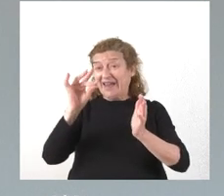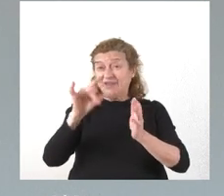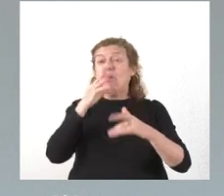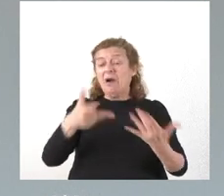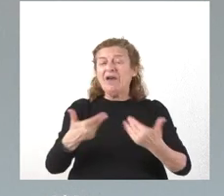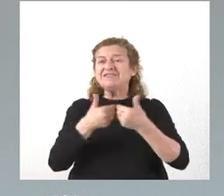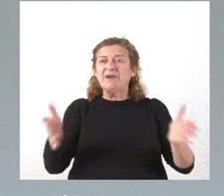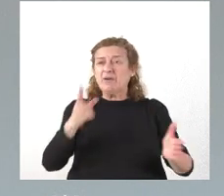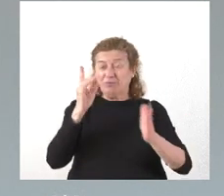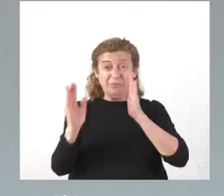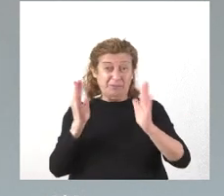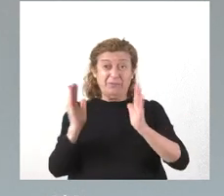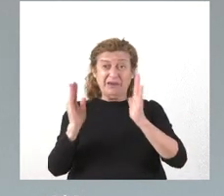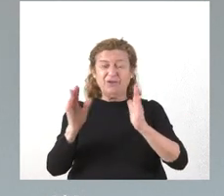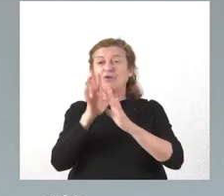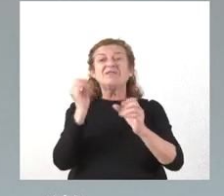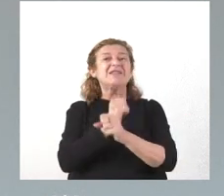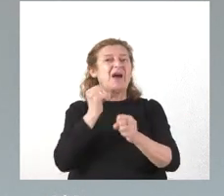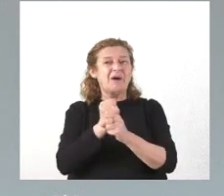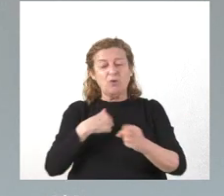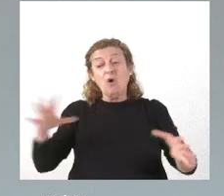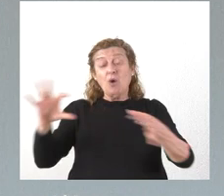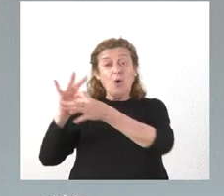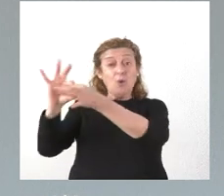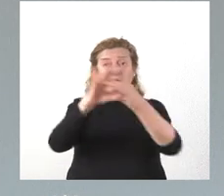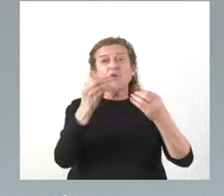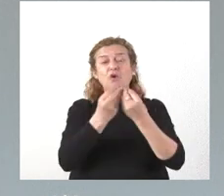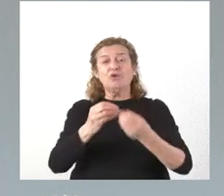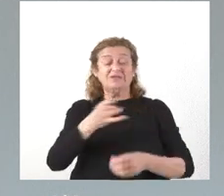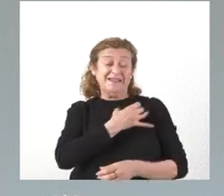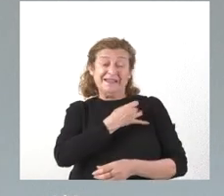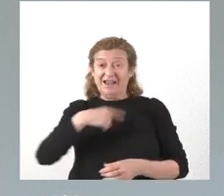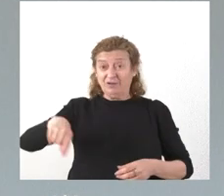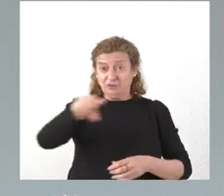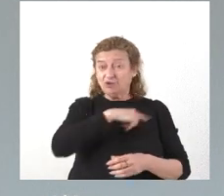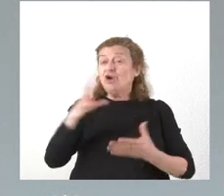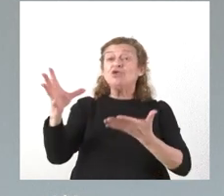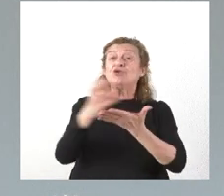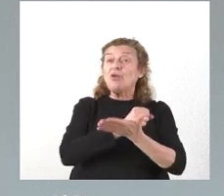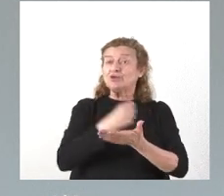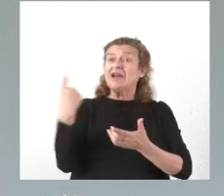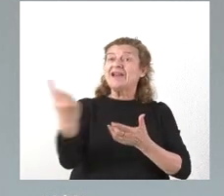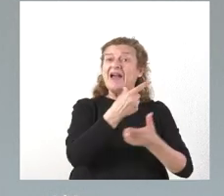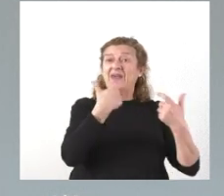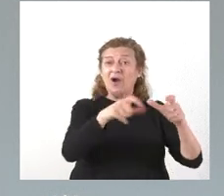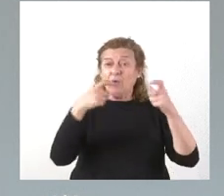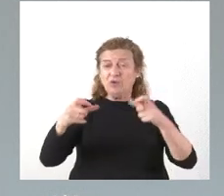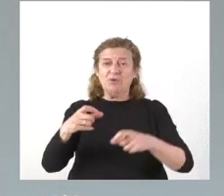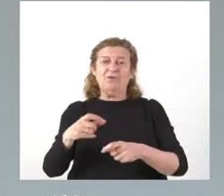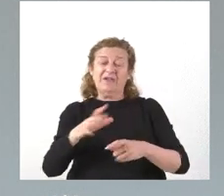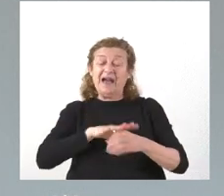ahora un periodo de trabajo conjunto con las organizaciones sindicales en todos y cada uno de los ámbitos para ir